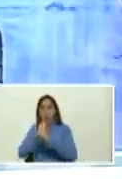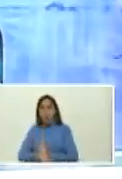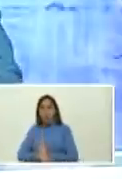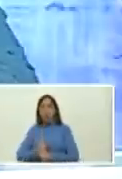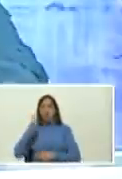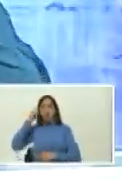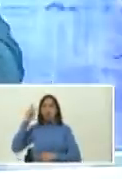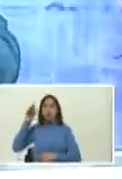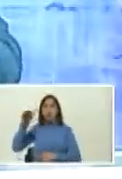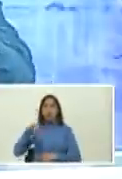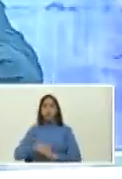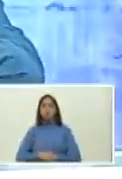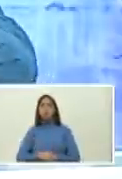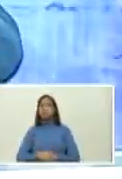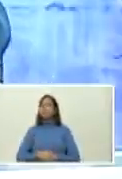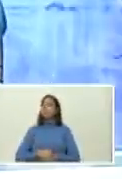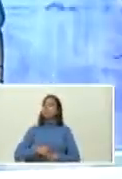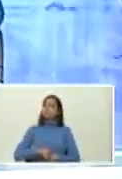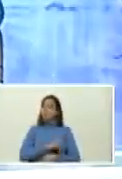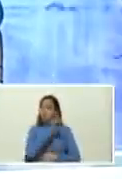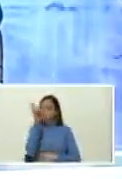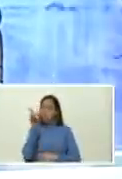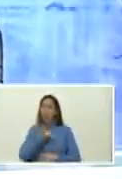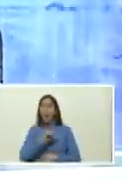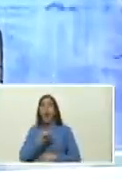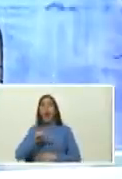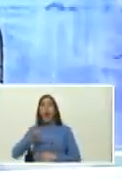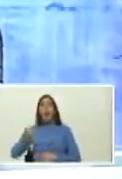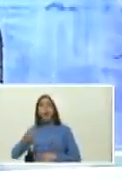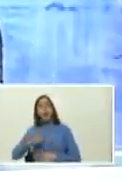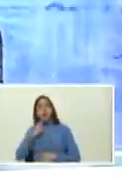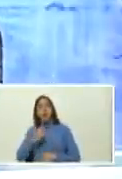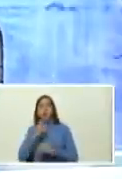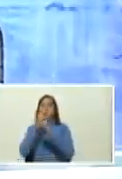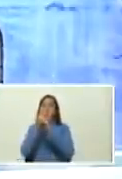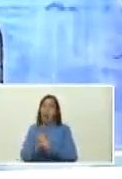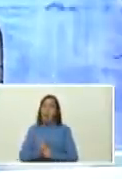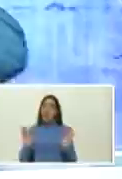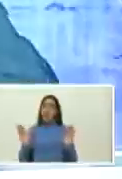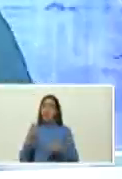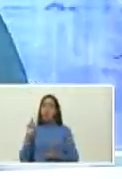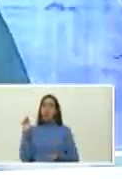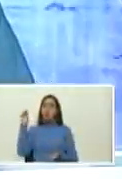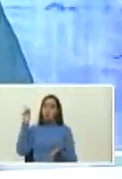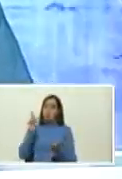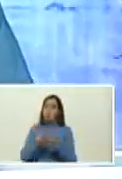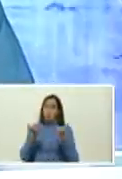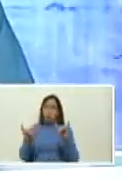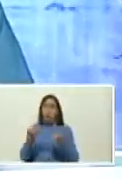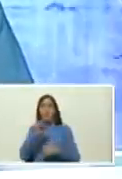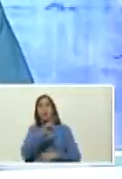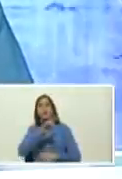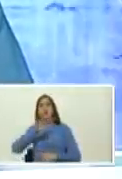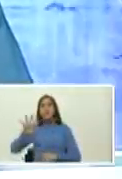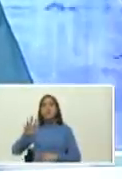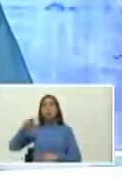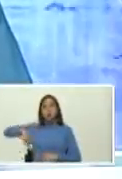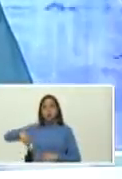de la delegación venezolana me voy para Cali le digo a la gente de Cali espérenme ya que aterrizo el 25 de noviembre